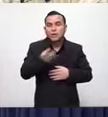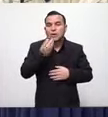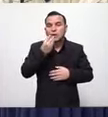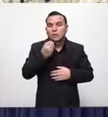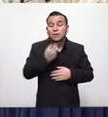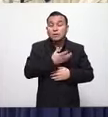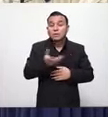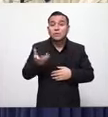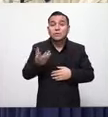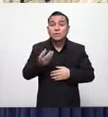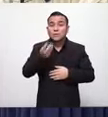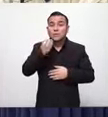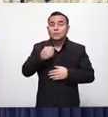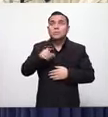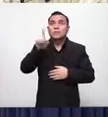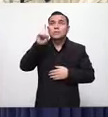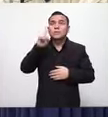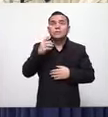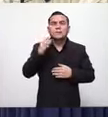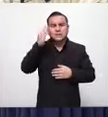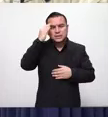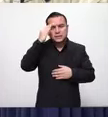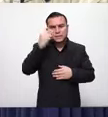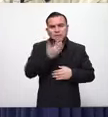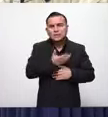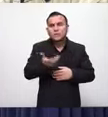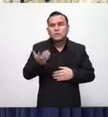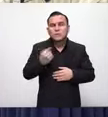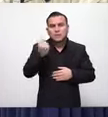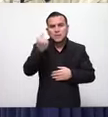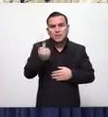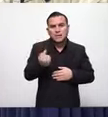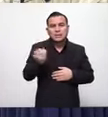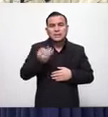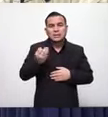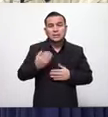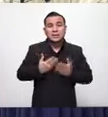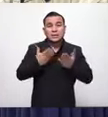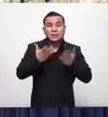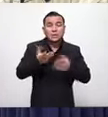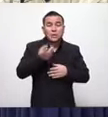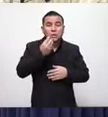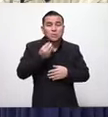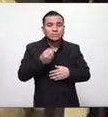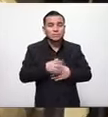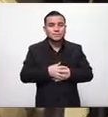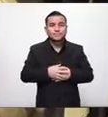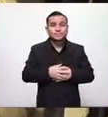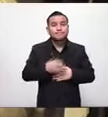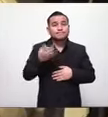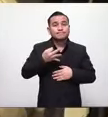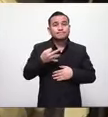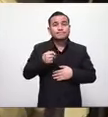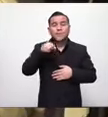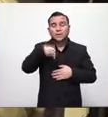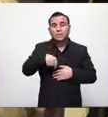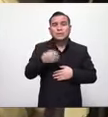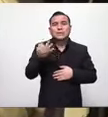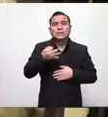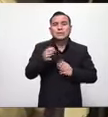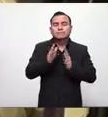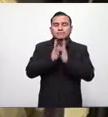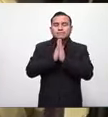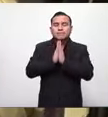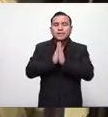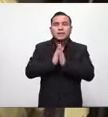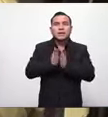que coma señor jesús que no va a haber gente para darle de comer padre por eso te pido señor que